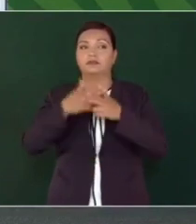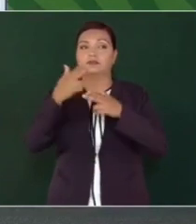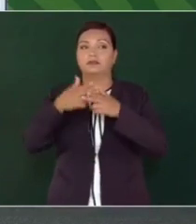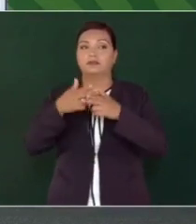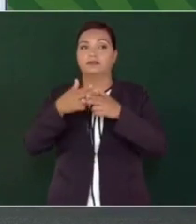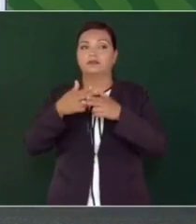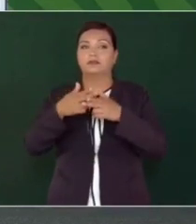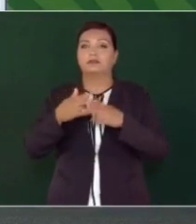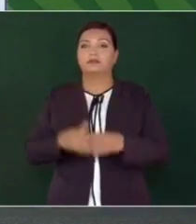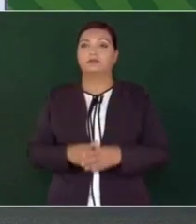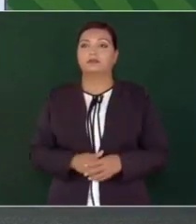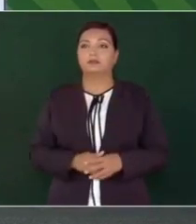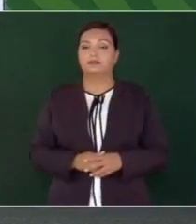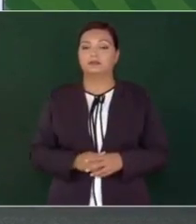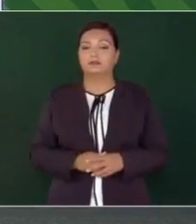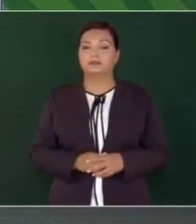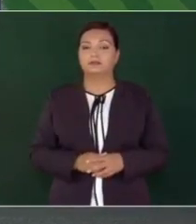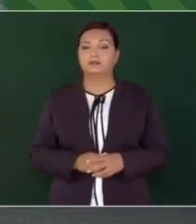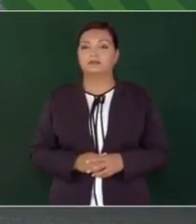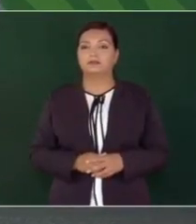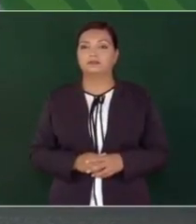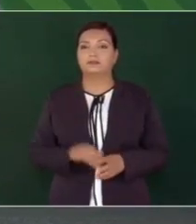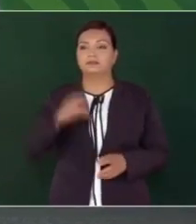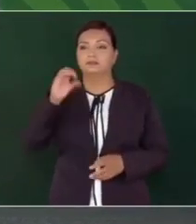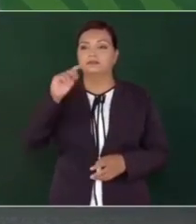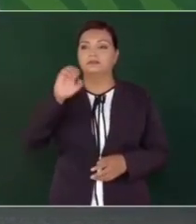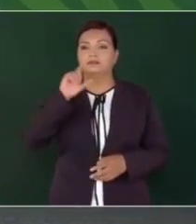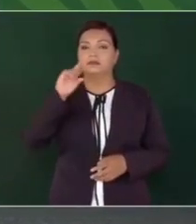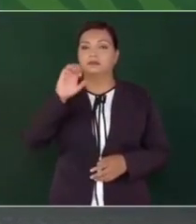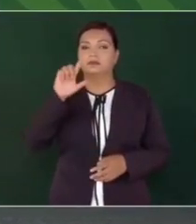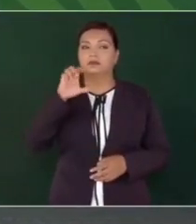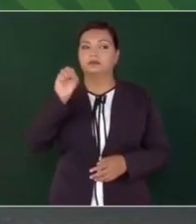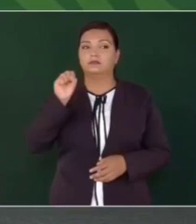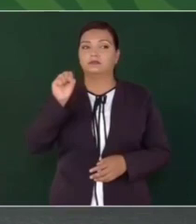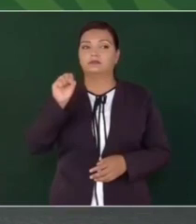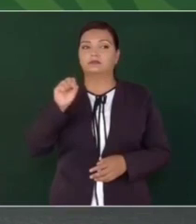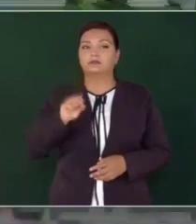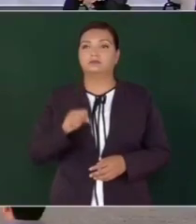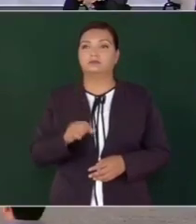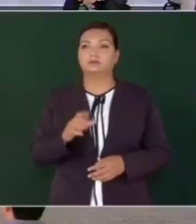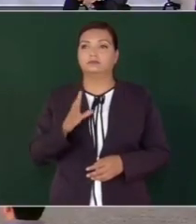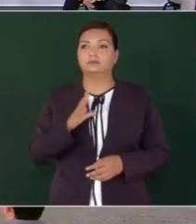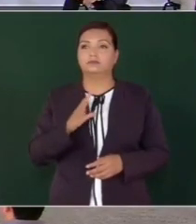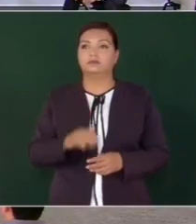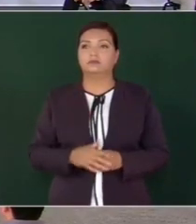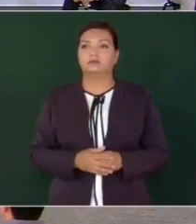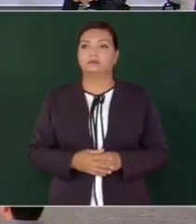Coatzacoalcos, a ver.